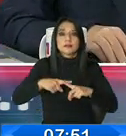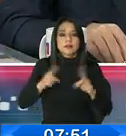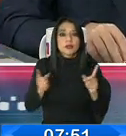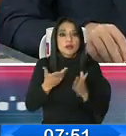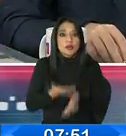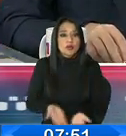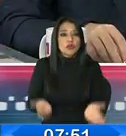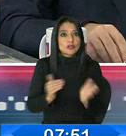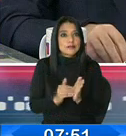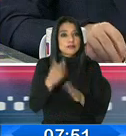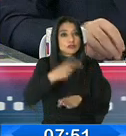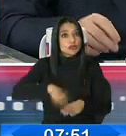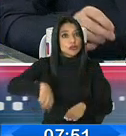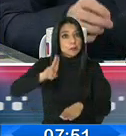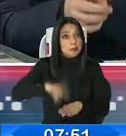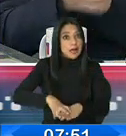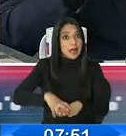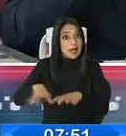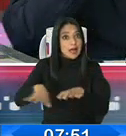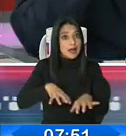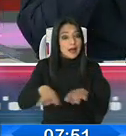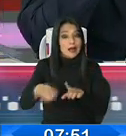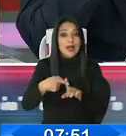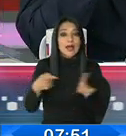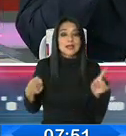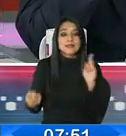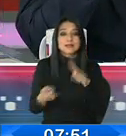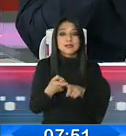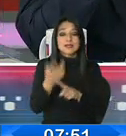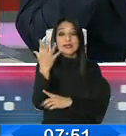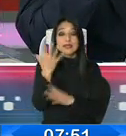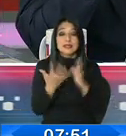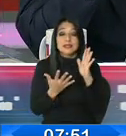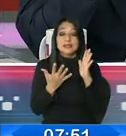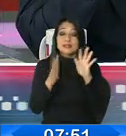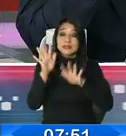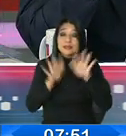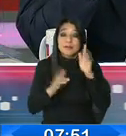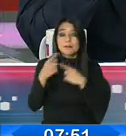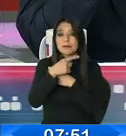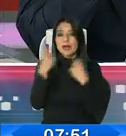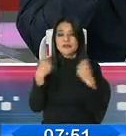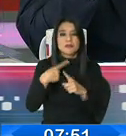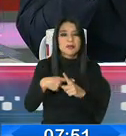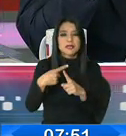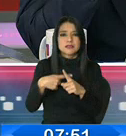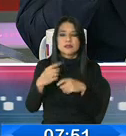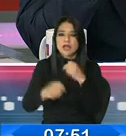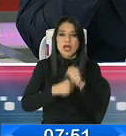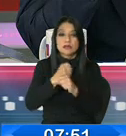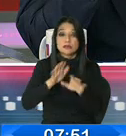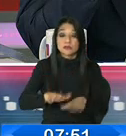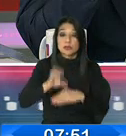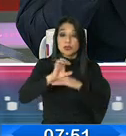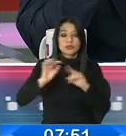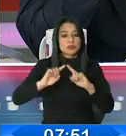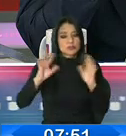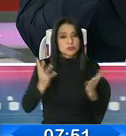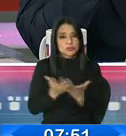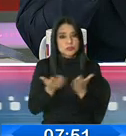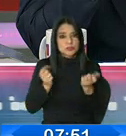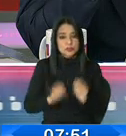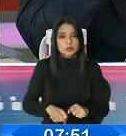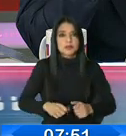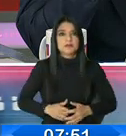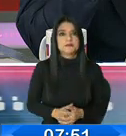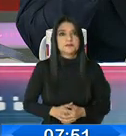normalidad que teníamos hasta antes del 15 de marzo, Roberto, nos tomará meses y quizás años, no solo al Ecuador, sino al mundo entero. Yo